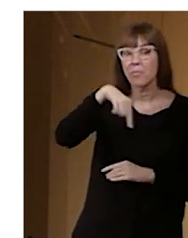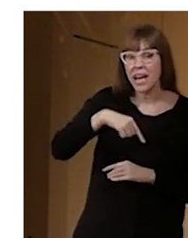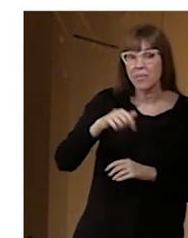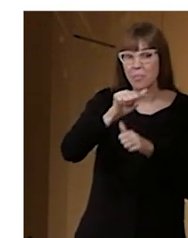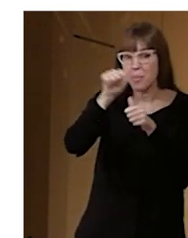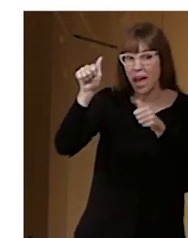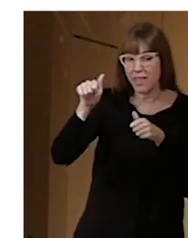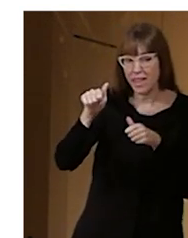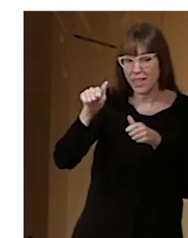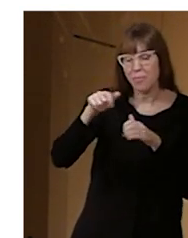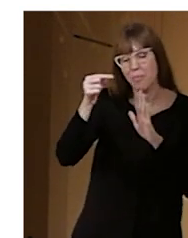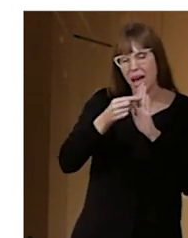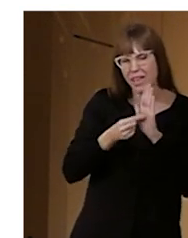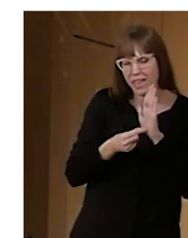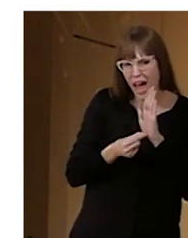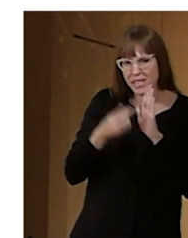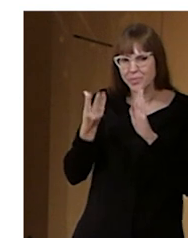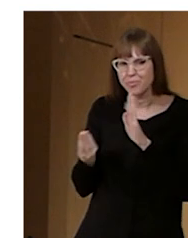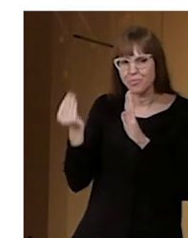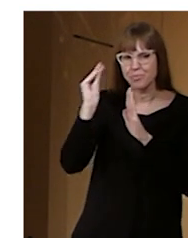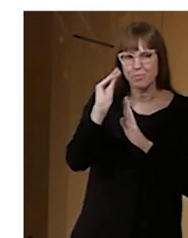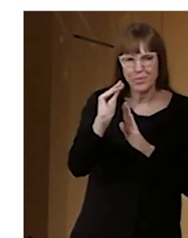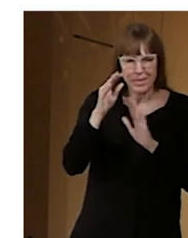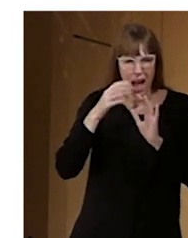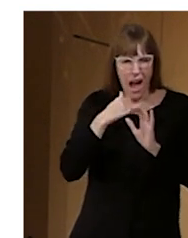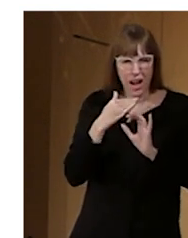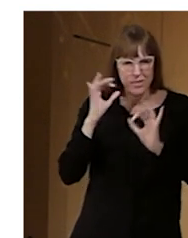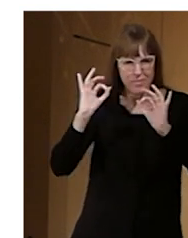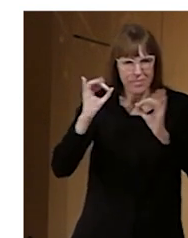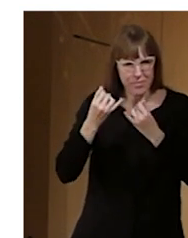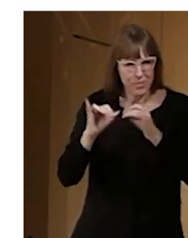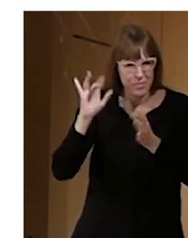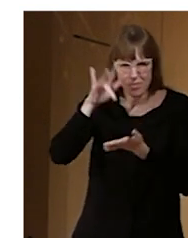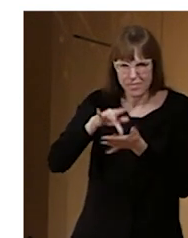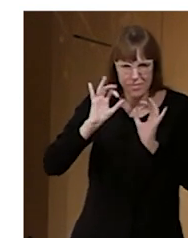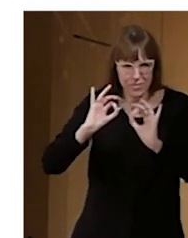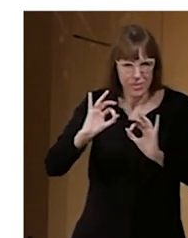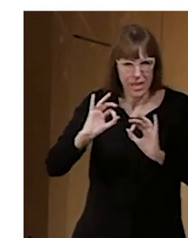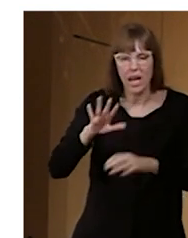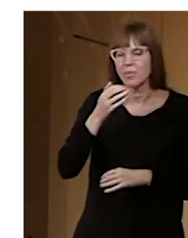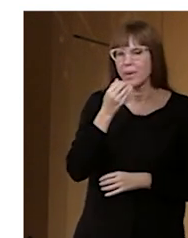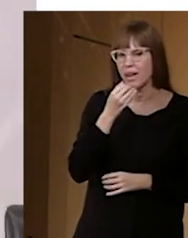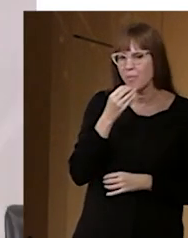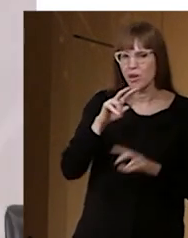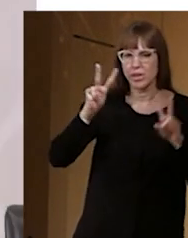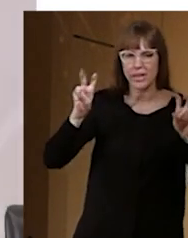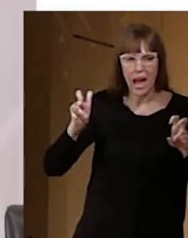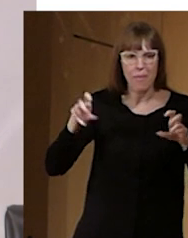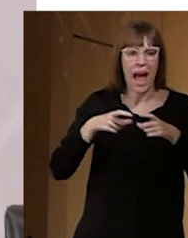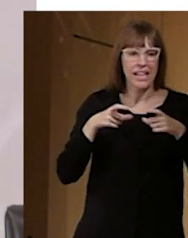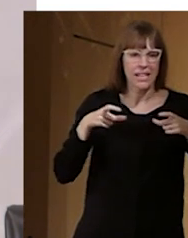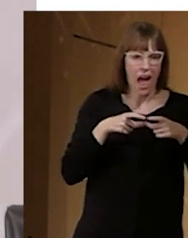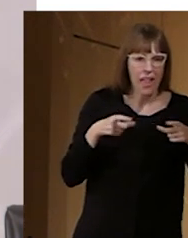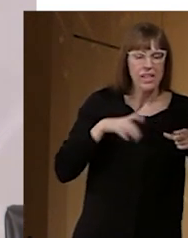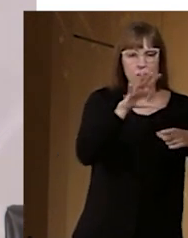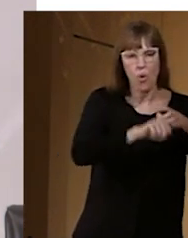para un determinado acontecimiento. Eso tiene que estar a la hora de comprar las entradas, a lo mejor hay que dar información de qué butacas